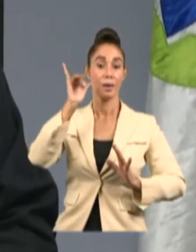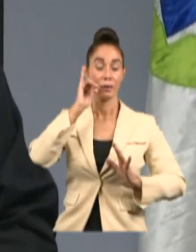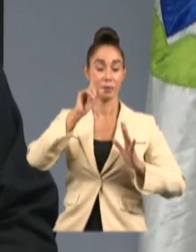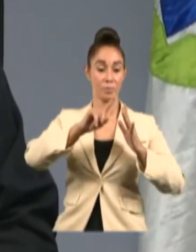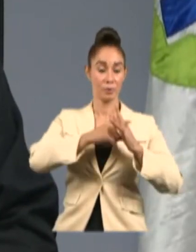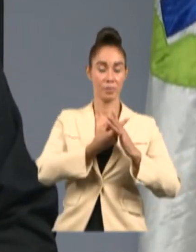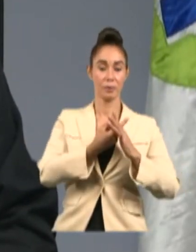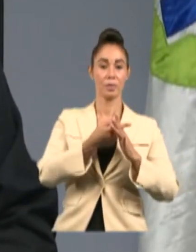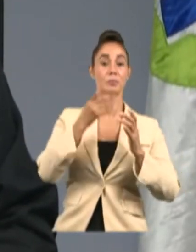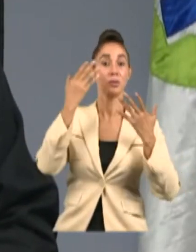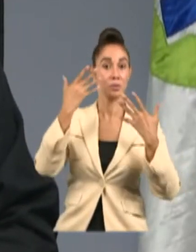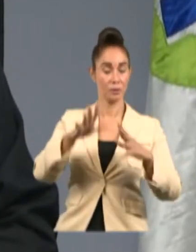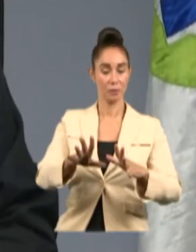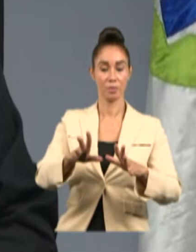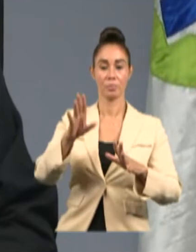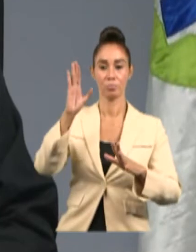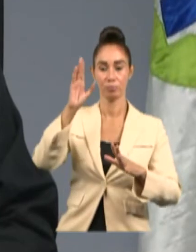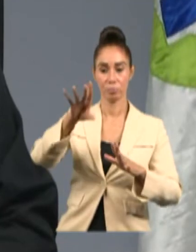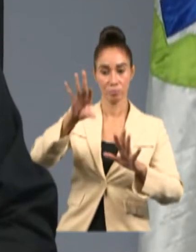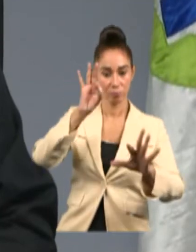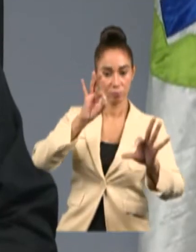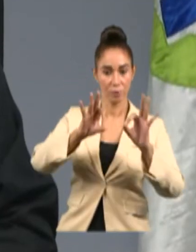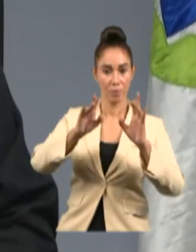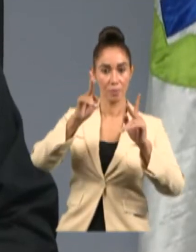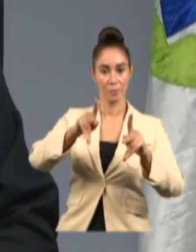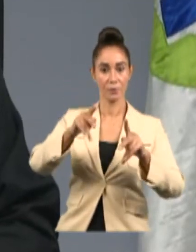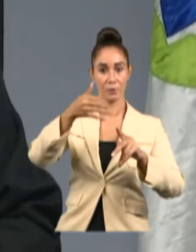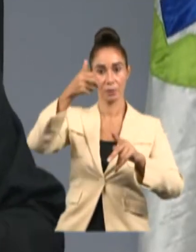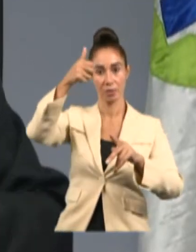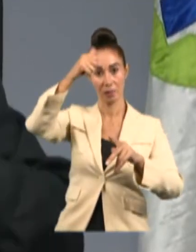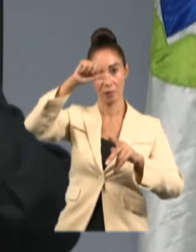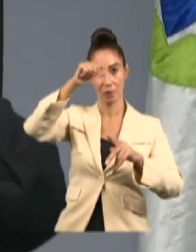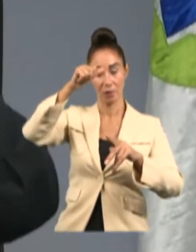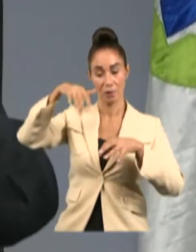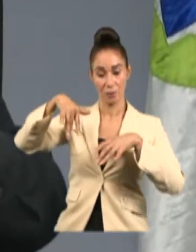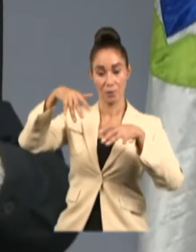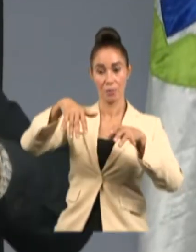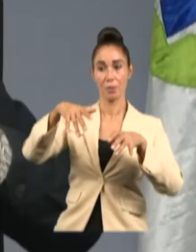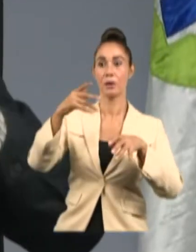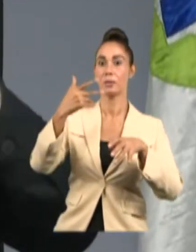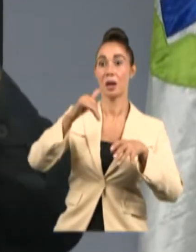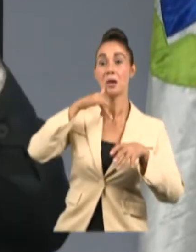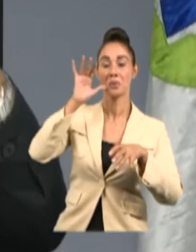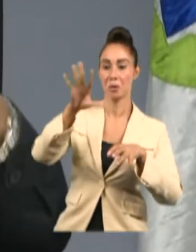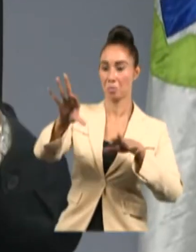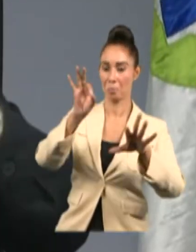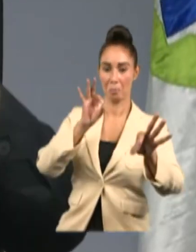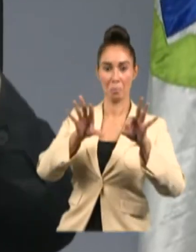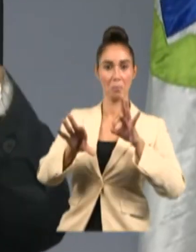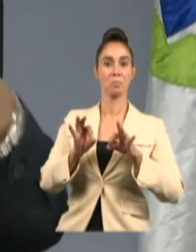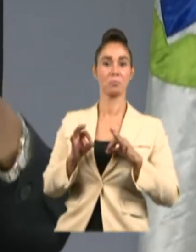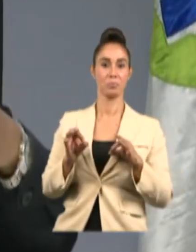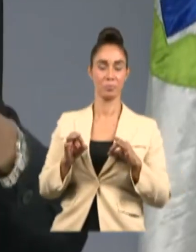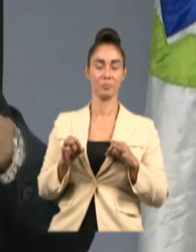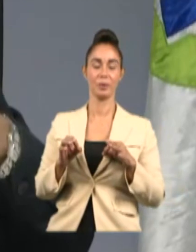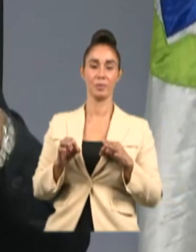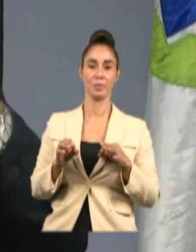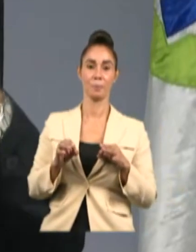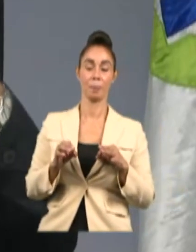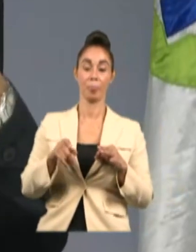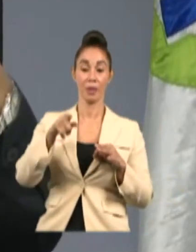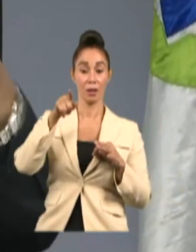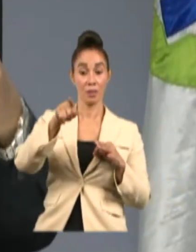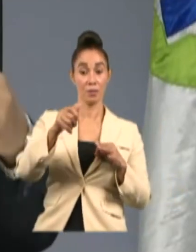bastantes personas que participaron en la actividad y ellos mismos en las propias comunidades